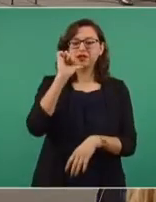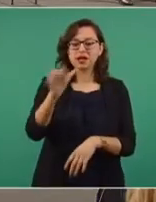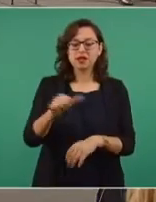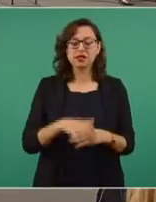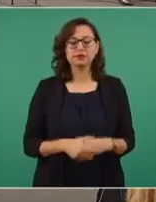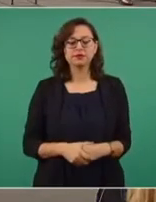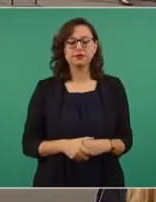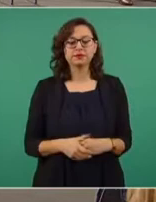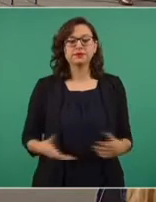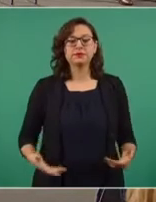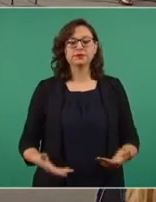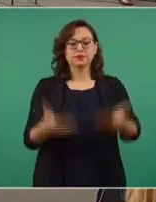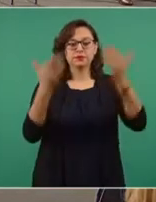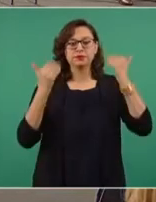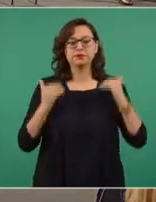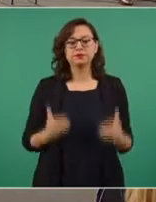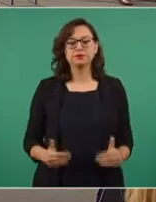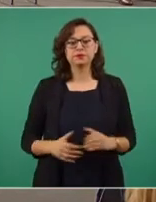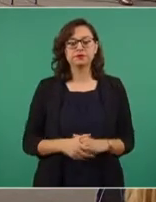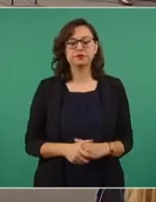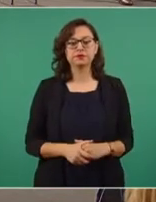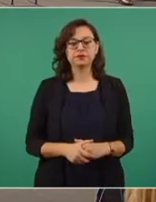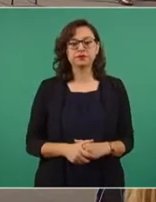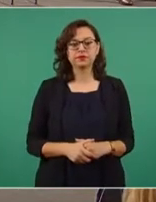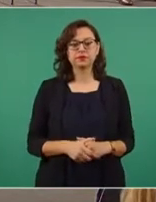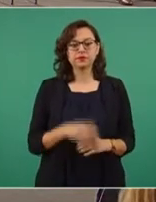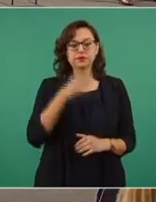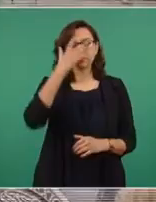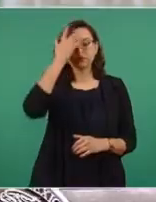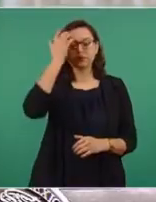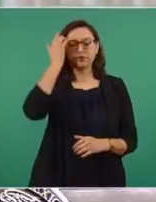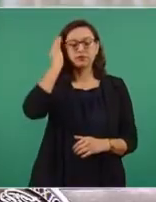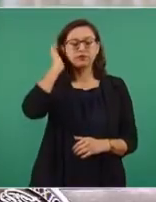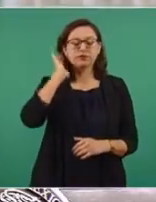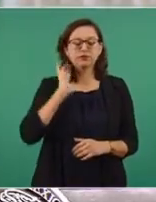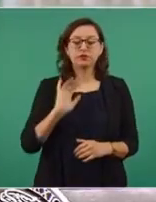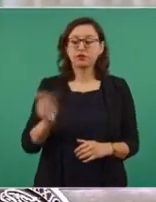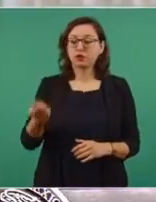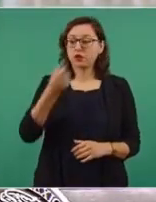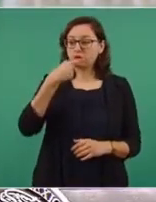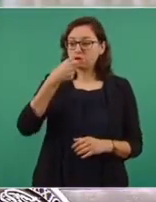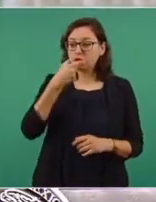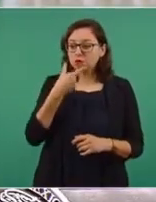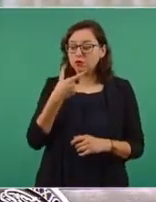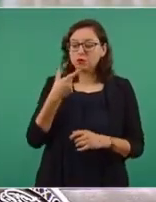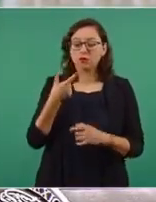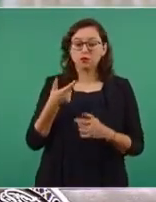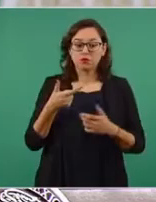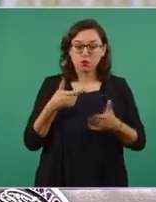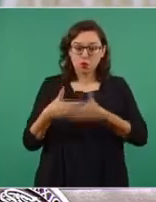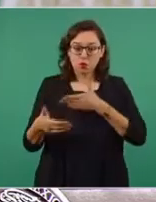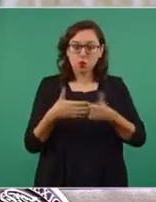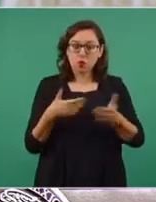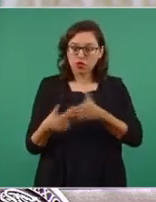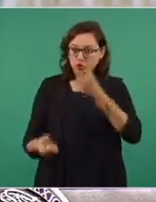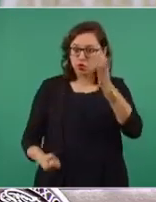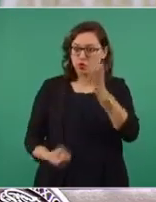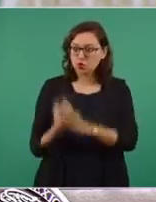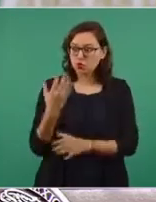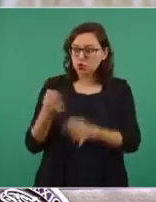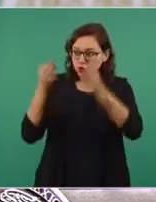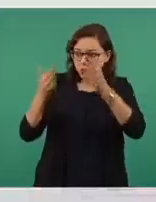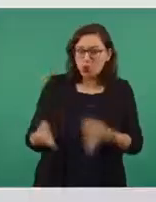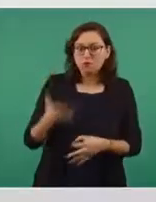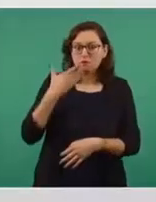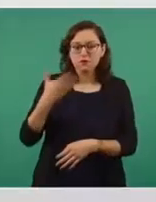favor. No se dijo que no se optimizaron los tratamientos, es decir, compraban juntos,